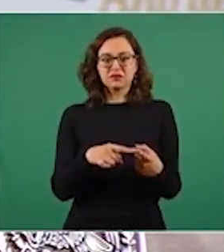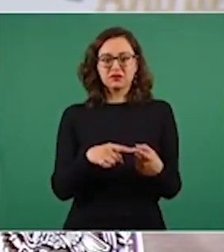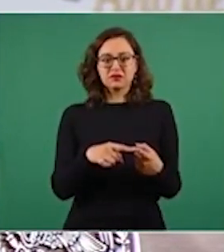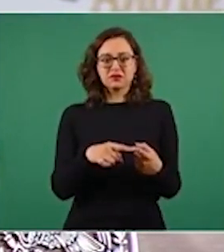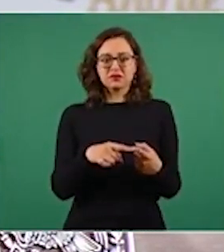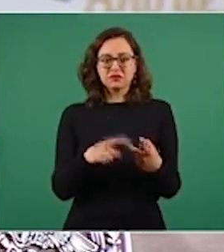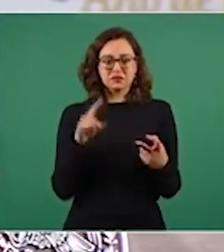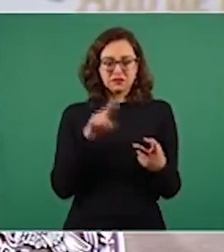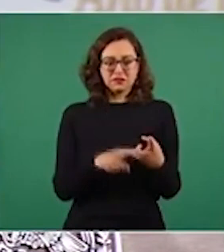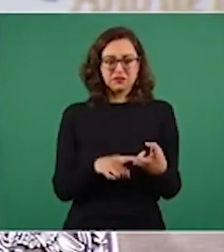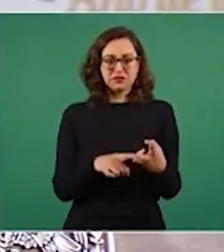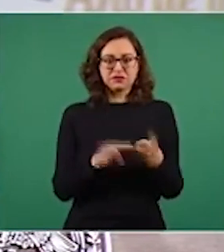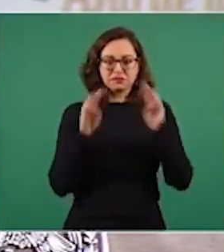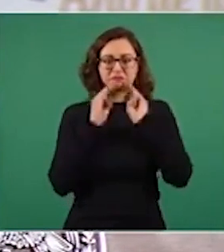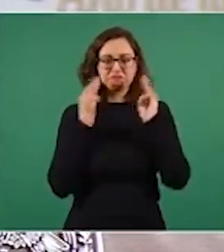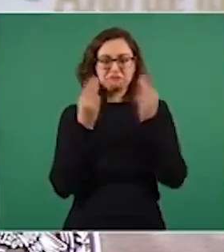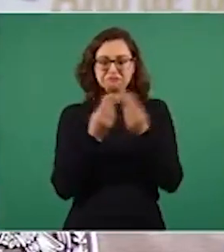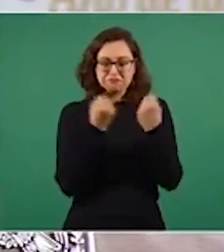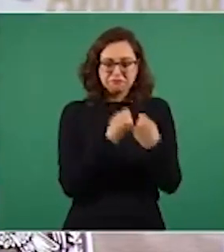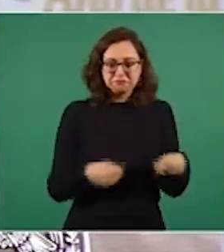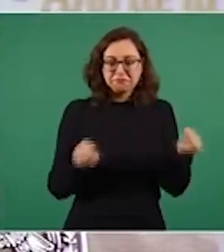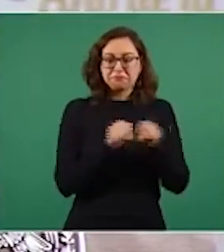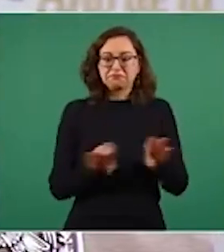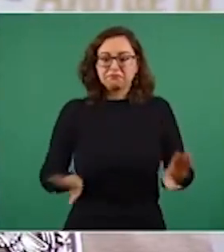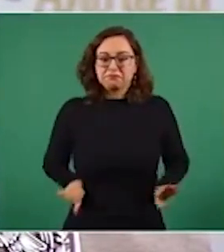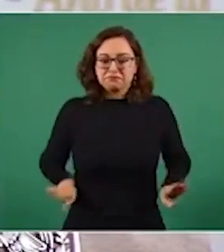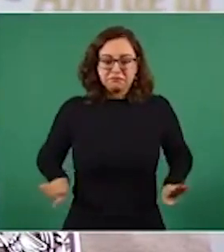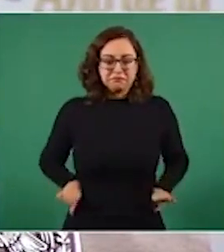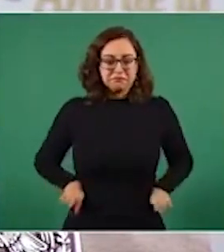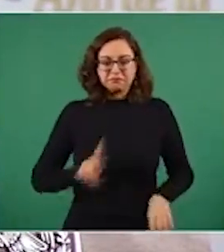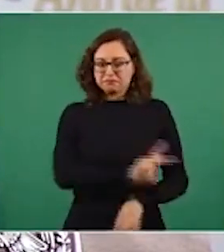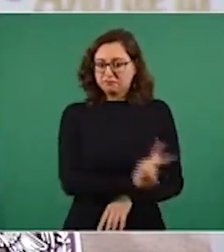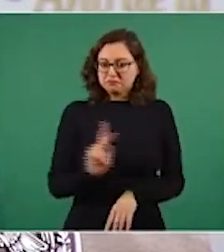si se comportaban como delincuentes nada más que de cuello blanco.